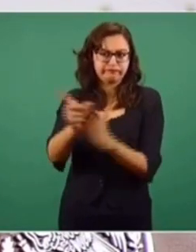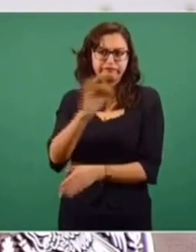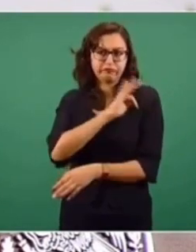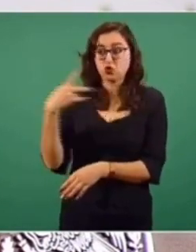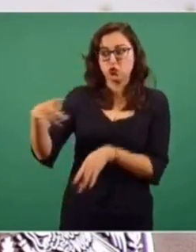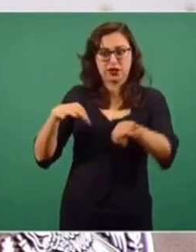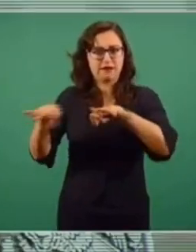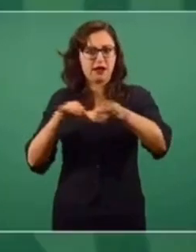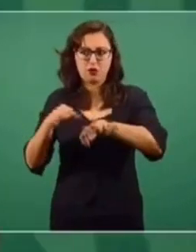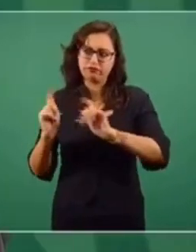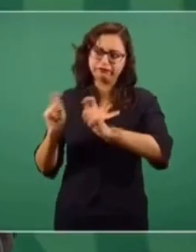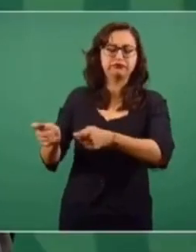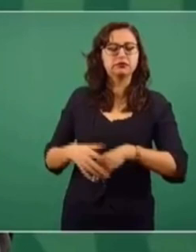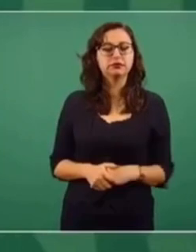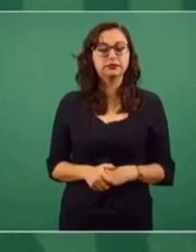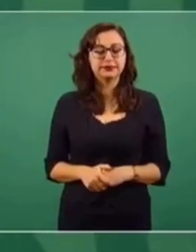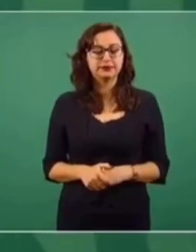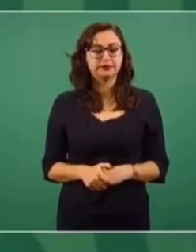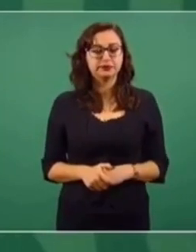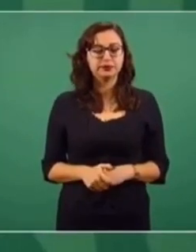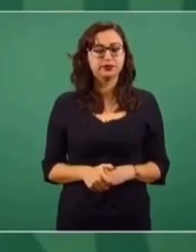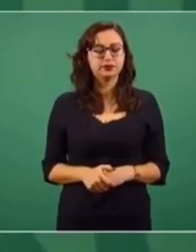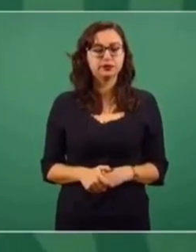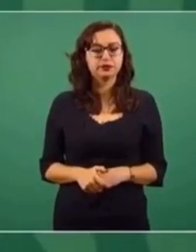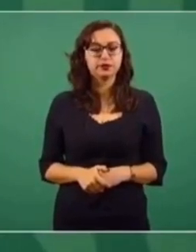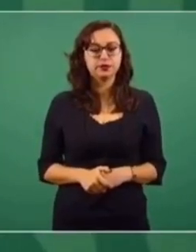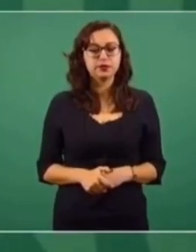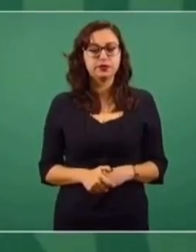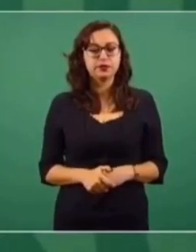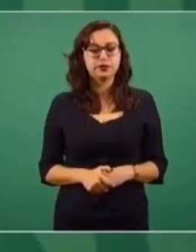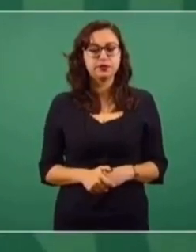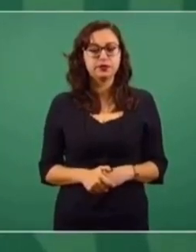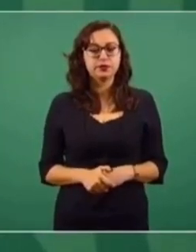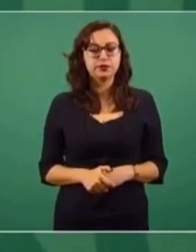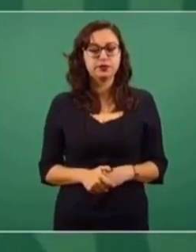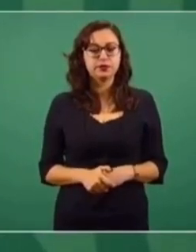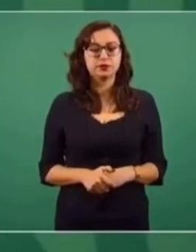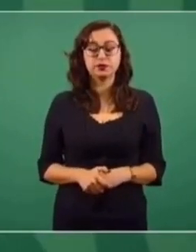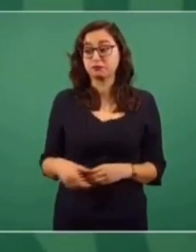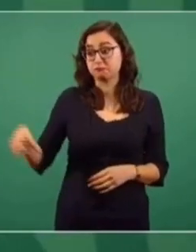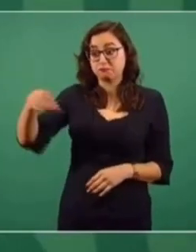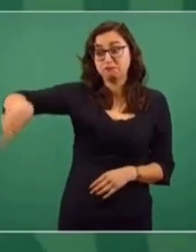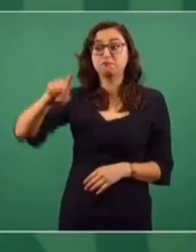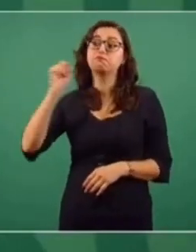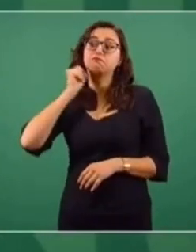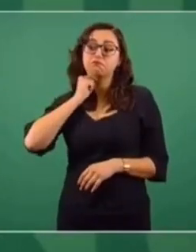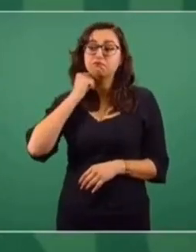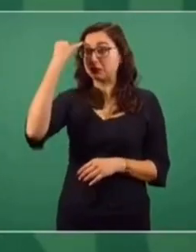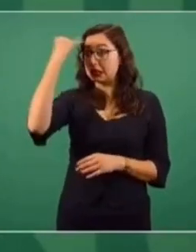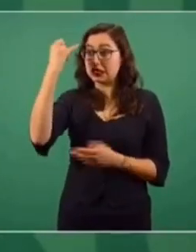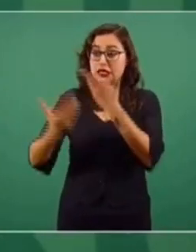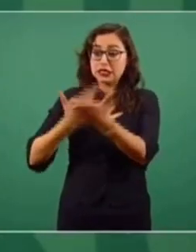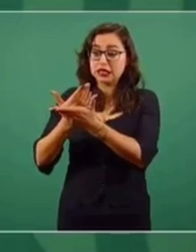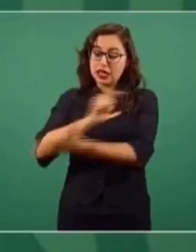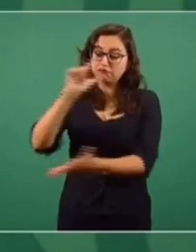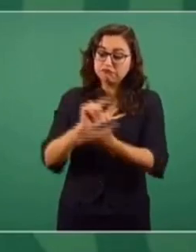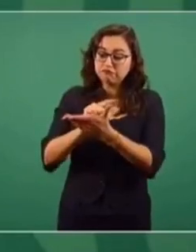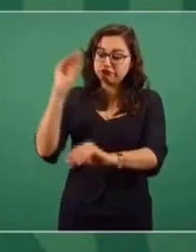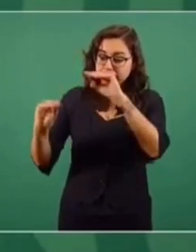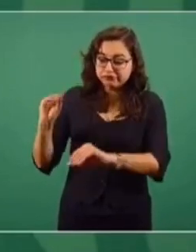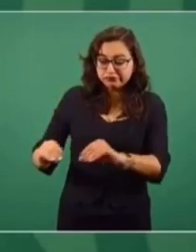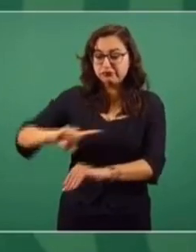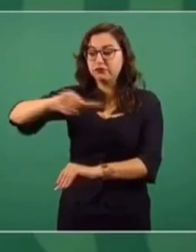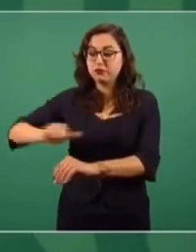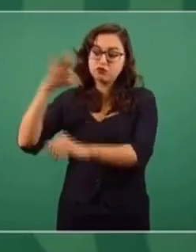esa es su función, elaborar leyes, aprobar leyes, por eso son legisladores,